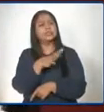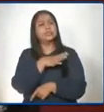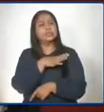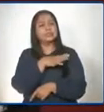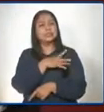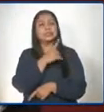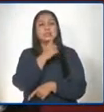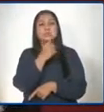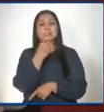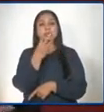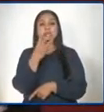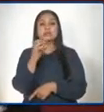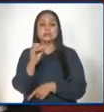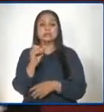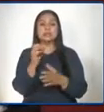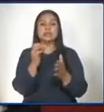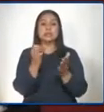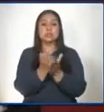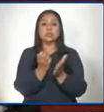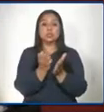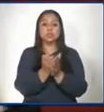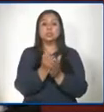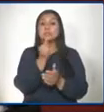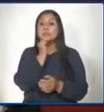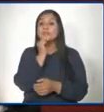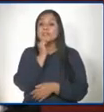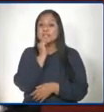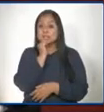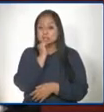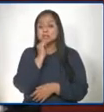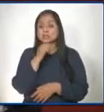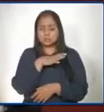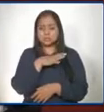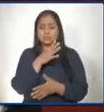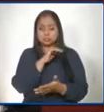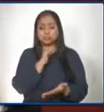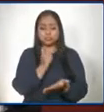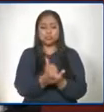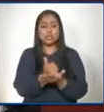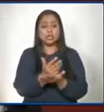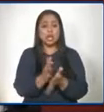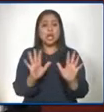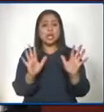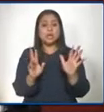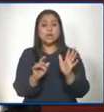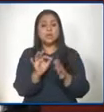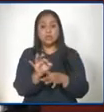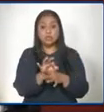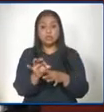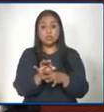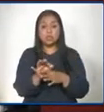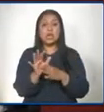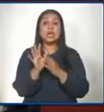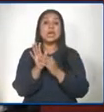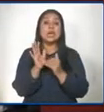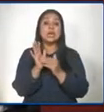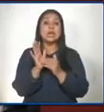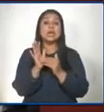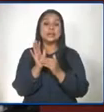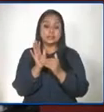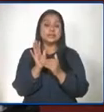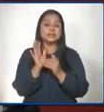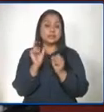centros educativos privados que tienen autorizada funcionar en alerta naranja. Estos centros